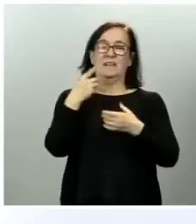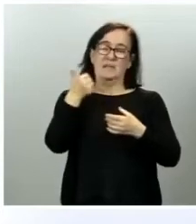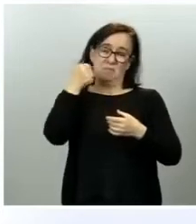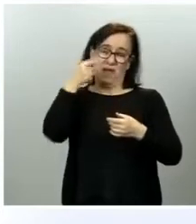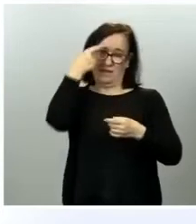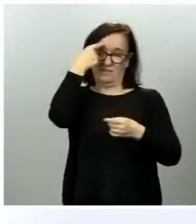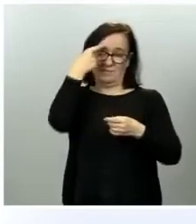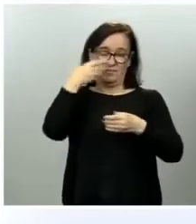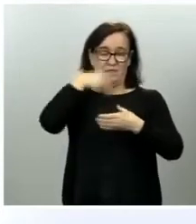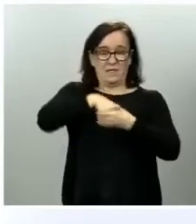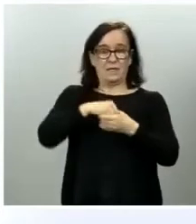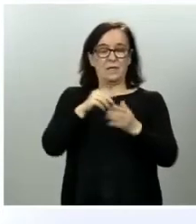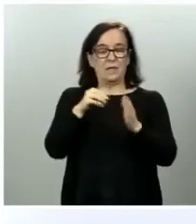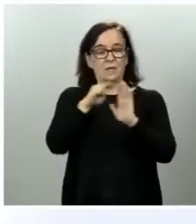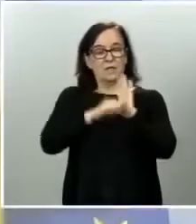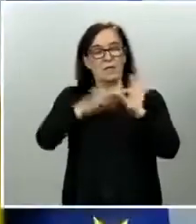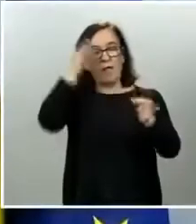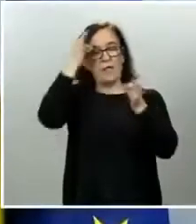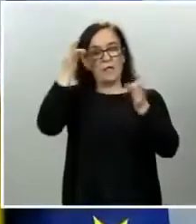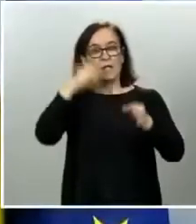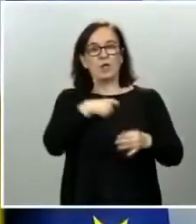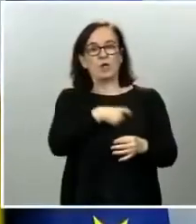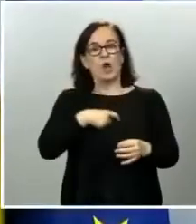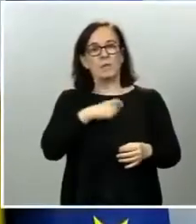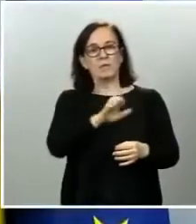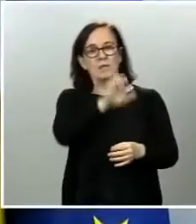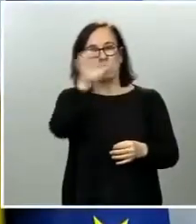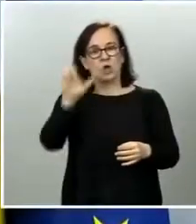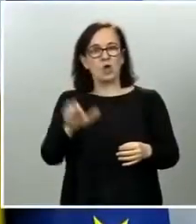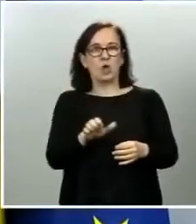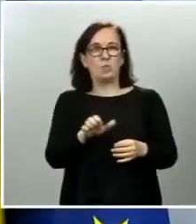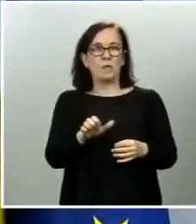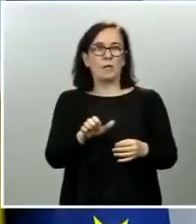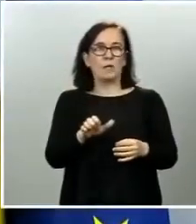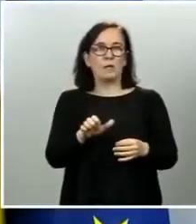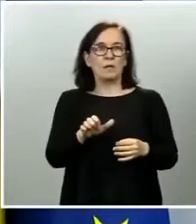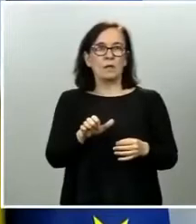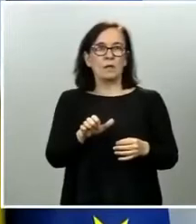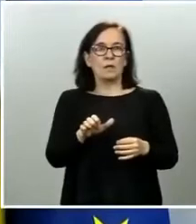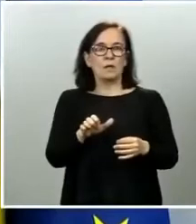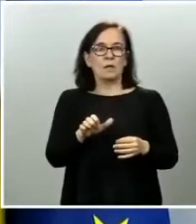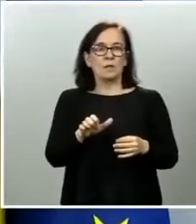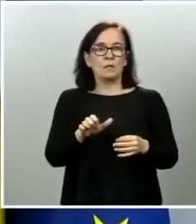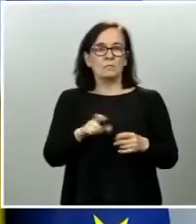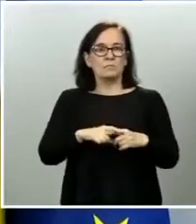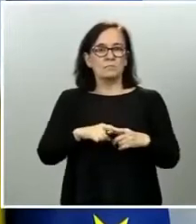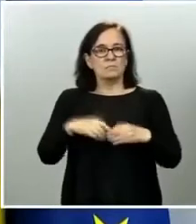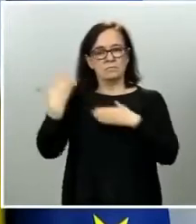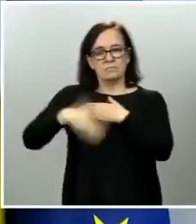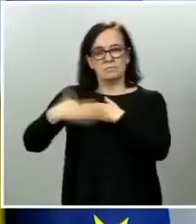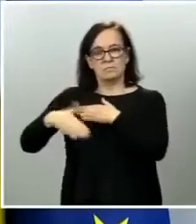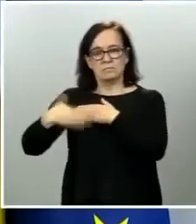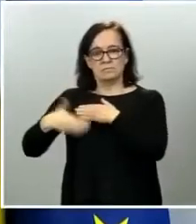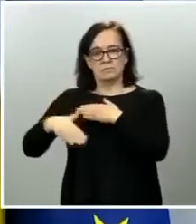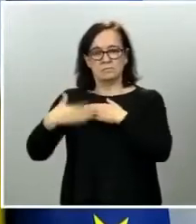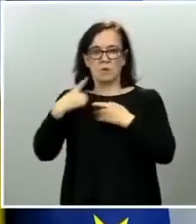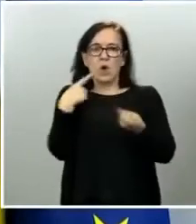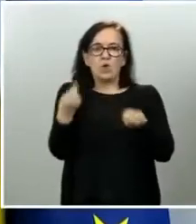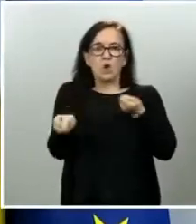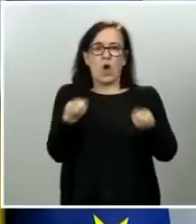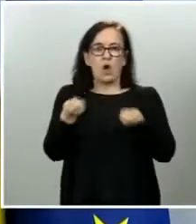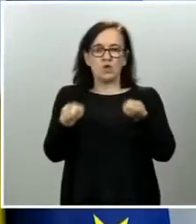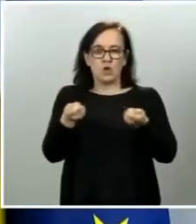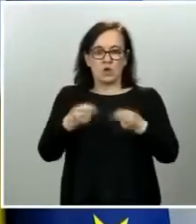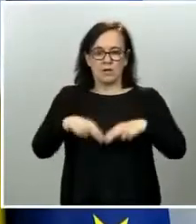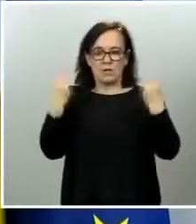criterio de la Comisión Europea evidentemente es restringir los controles de fronteras, pero siempre que sea